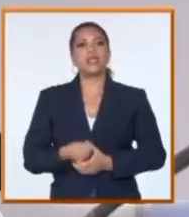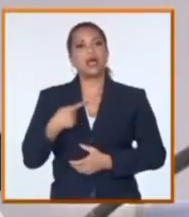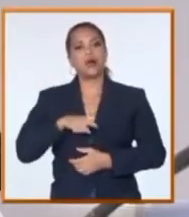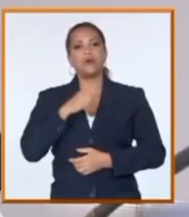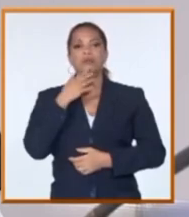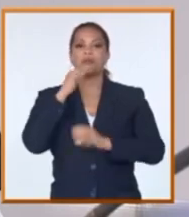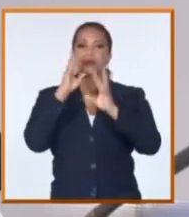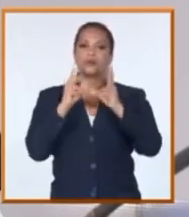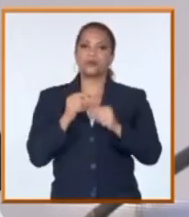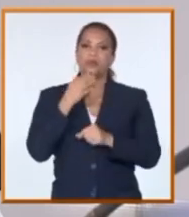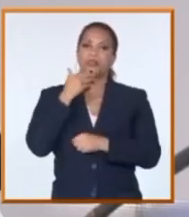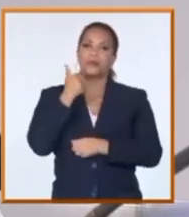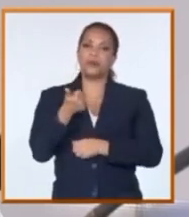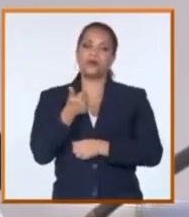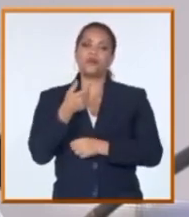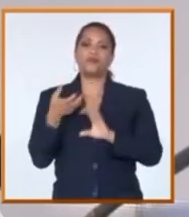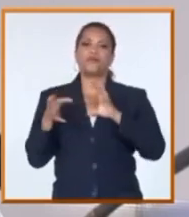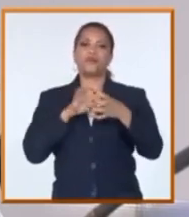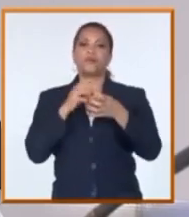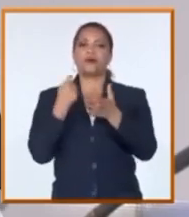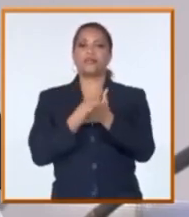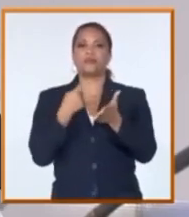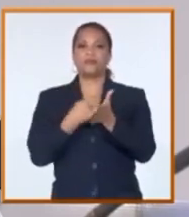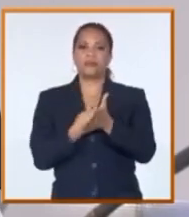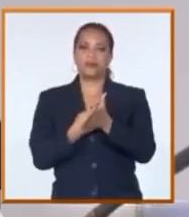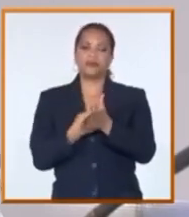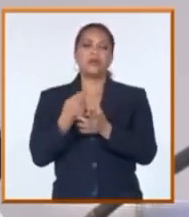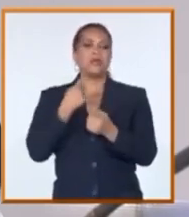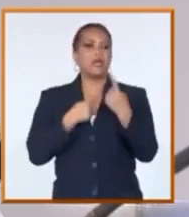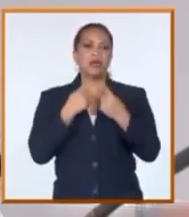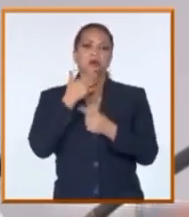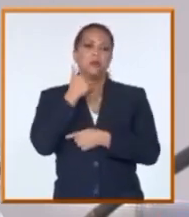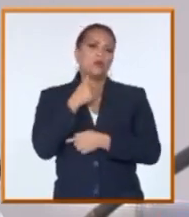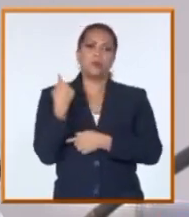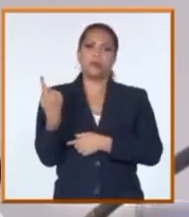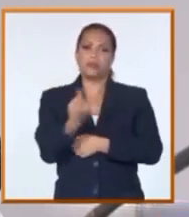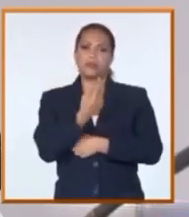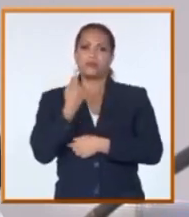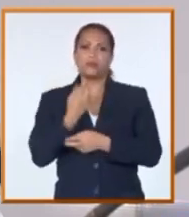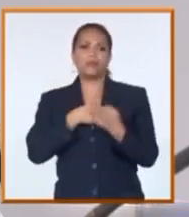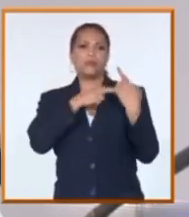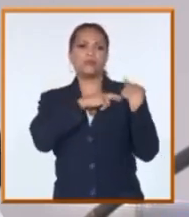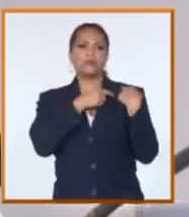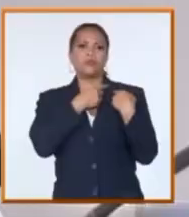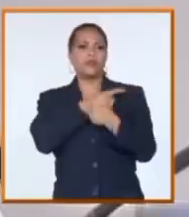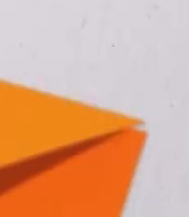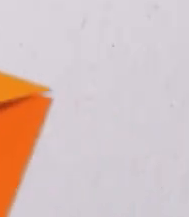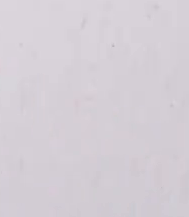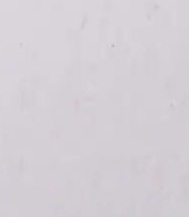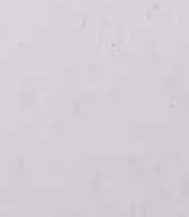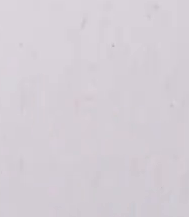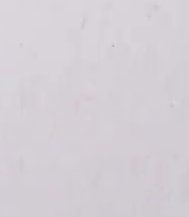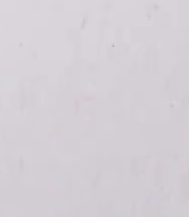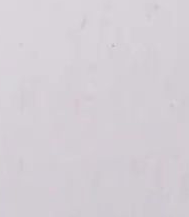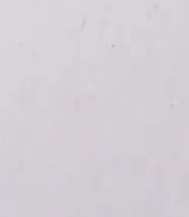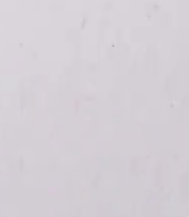resultados en la implementación de la bancarización, porque esto es algo que también les compete a todos, es una responsabilidad compartida en sentido general.